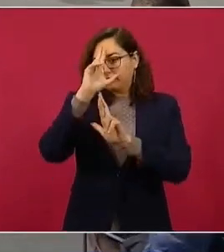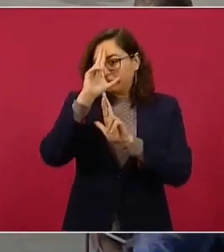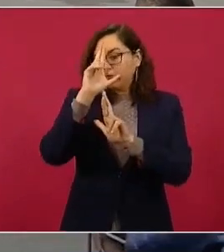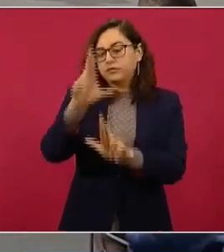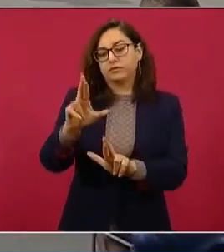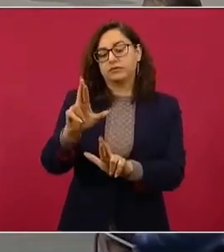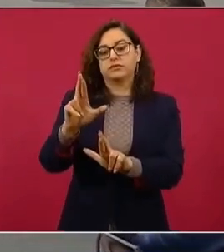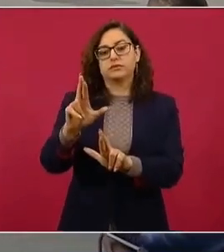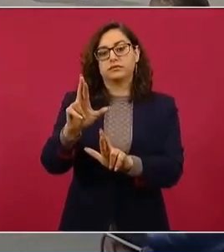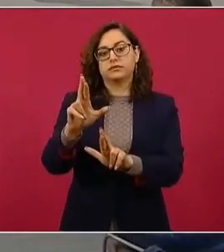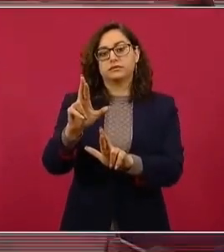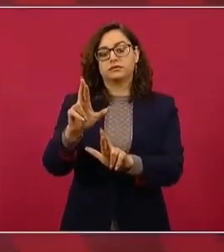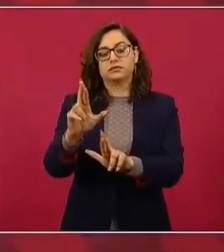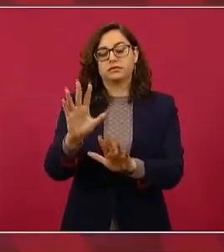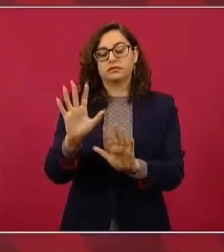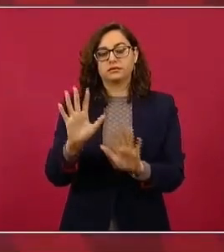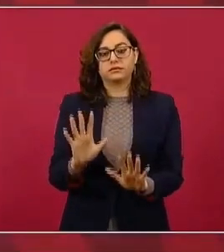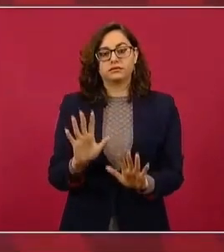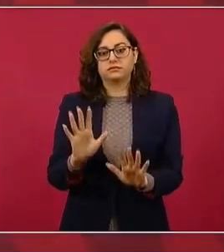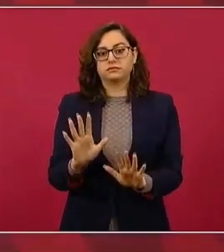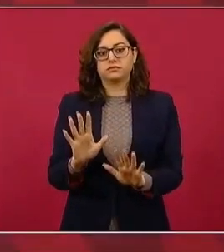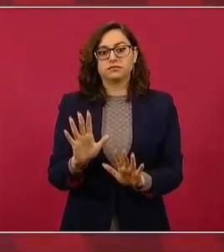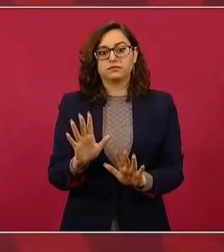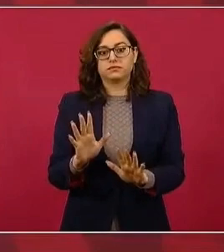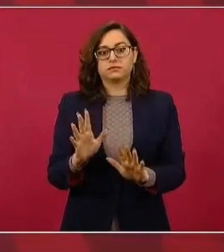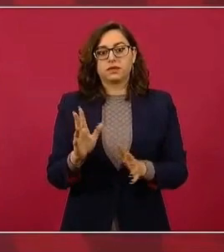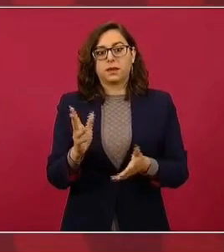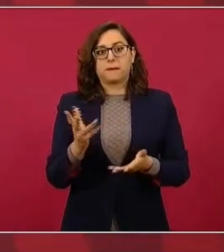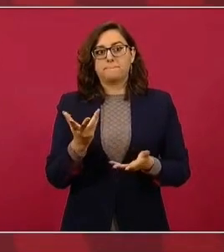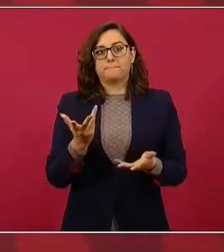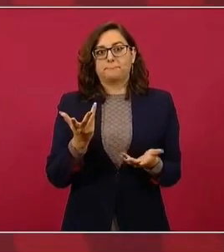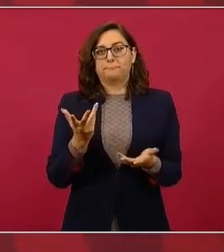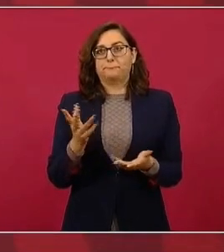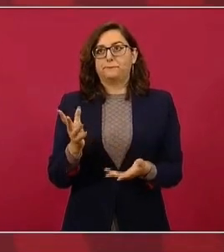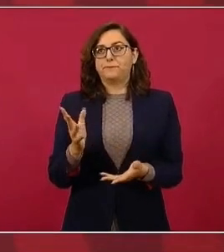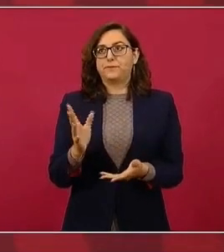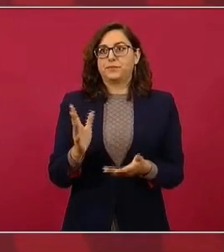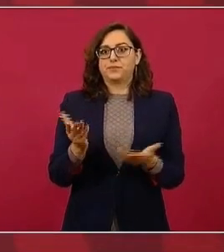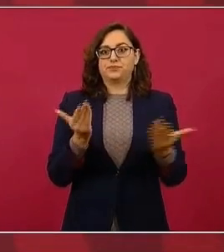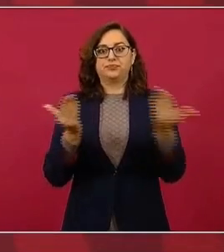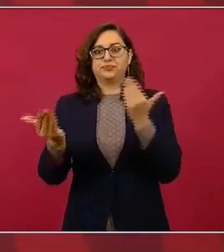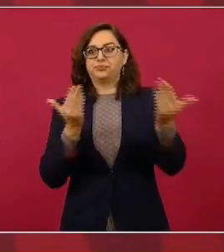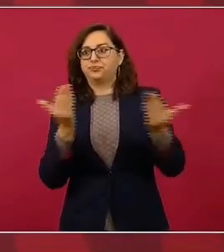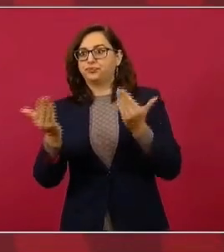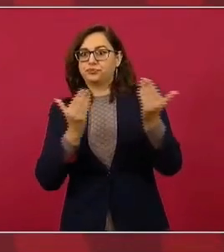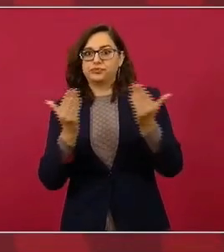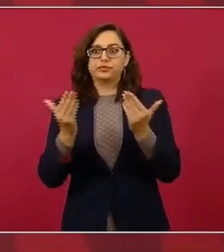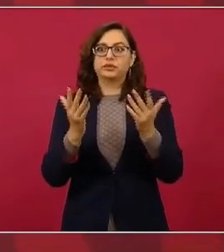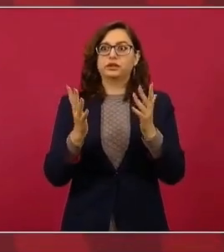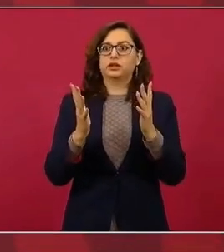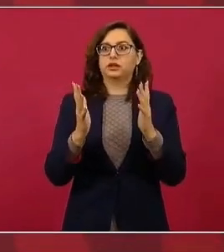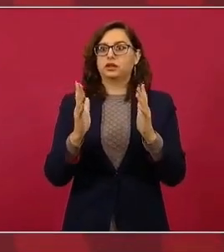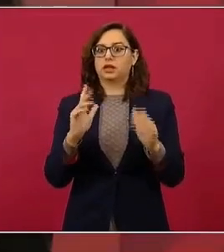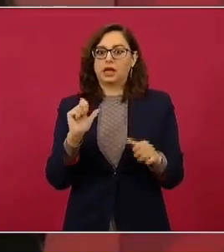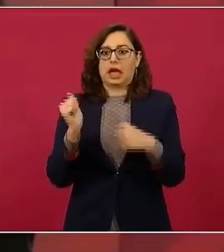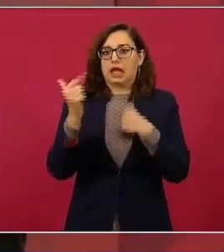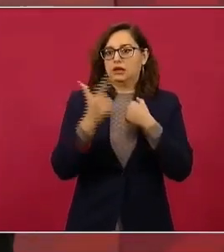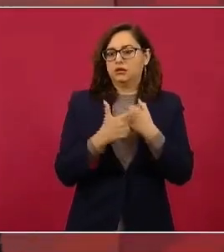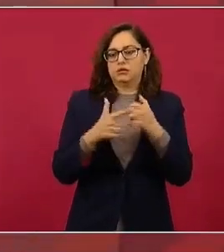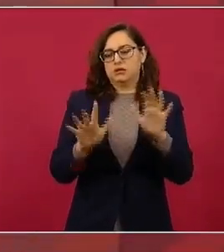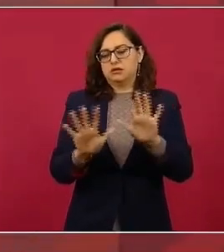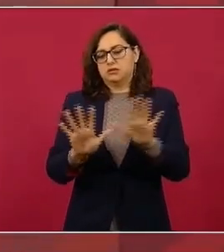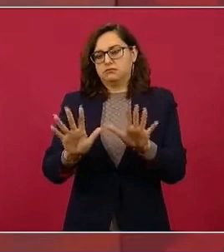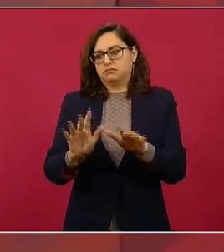querer compararnos. Son circunstancias